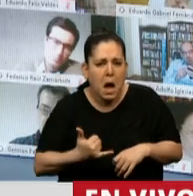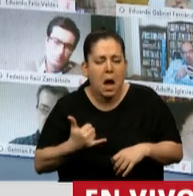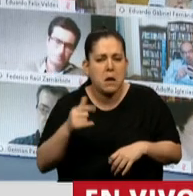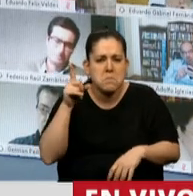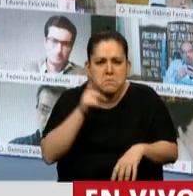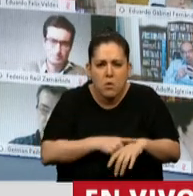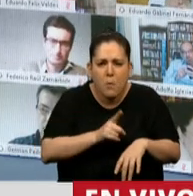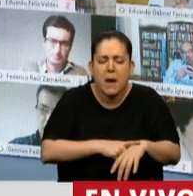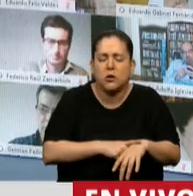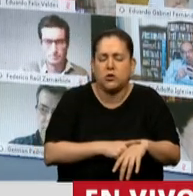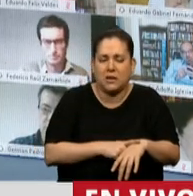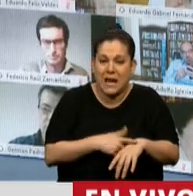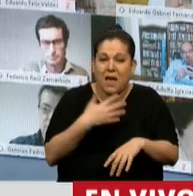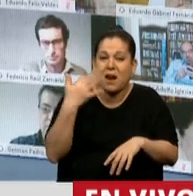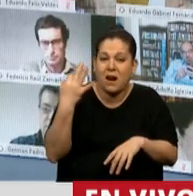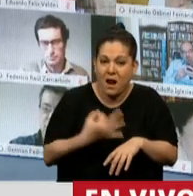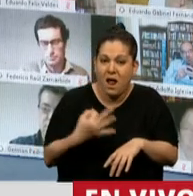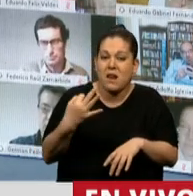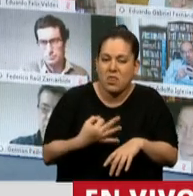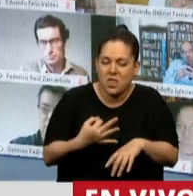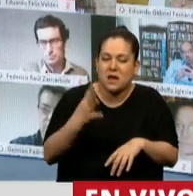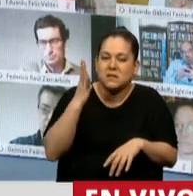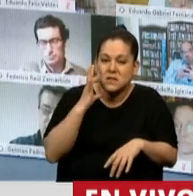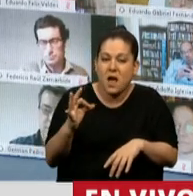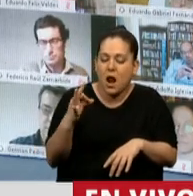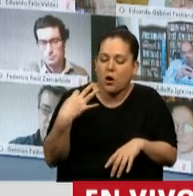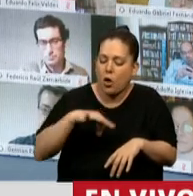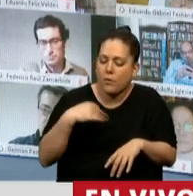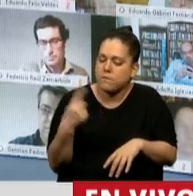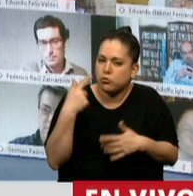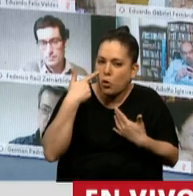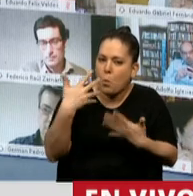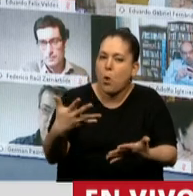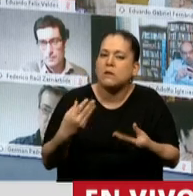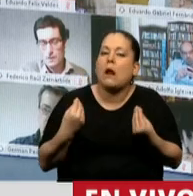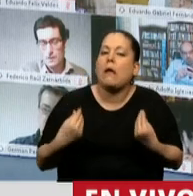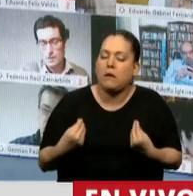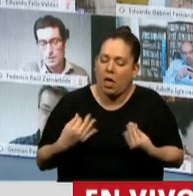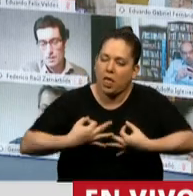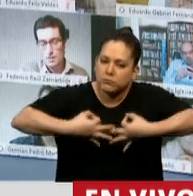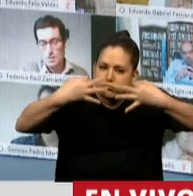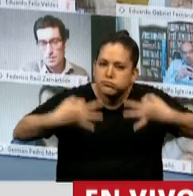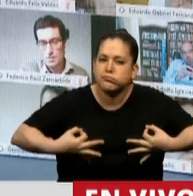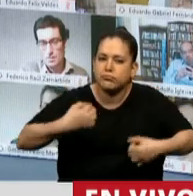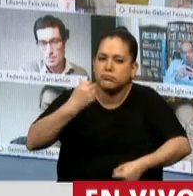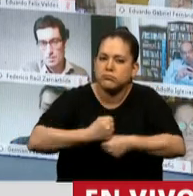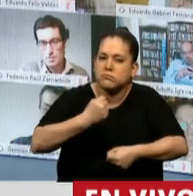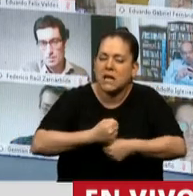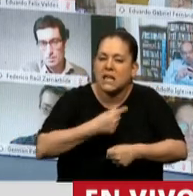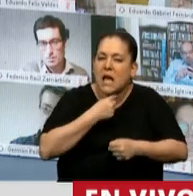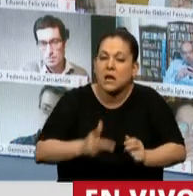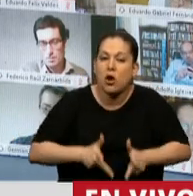donde en realidad, si algo tendríamos que demostrar, es una estatura que quiero decírselo, señor